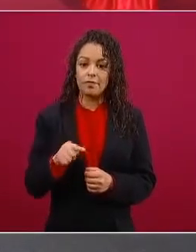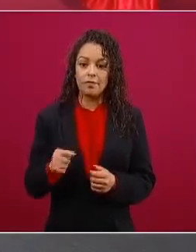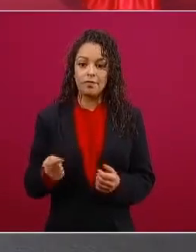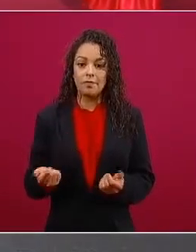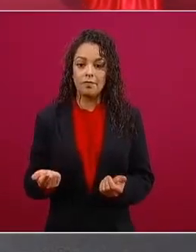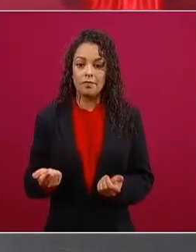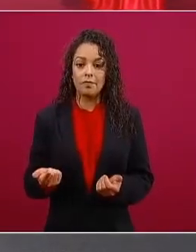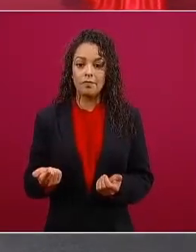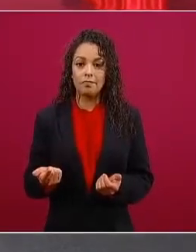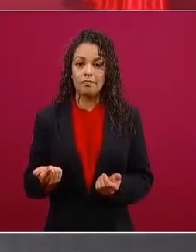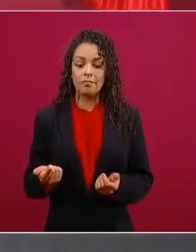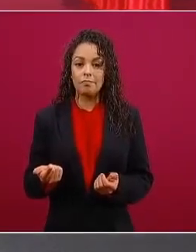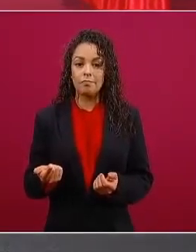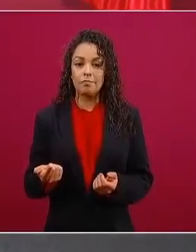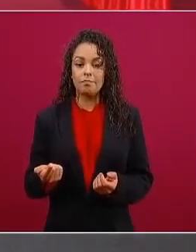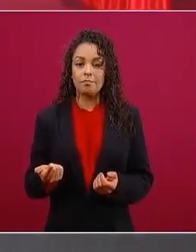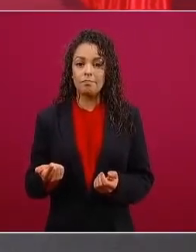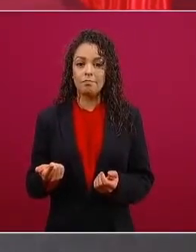antipopulares